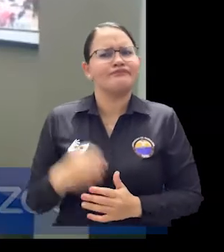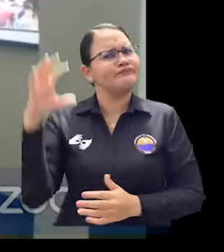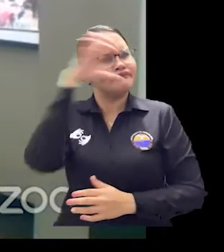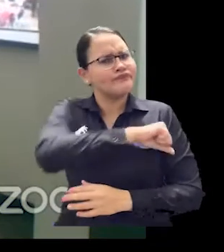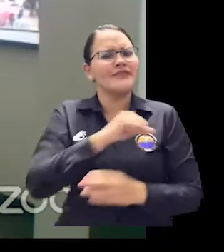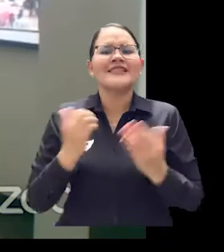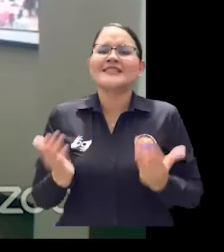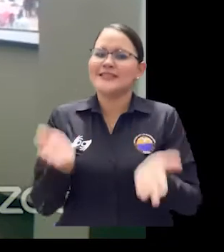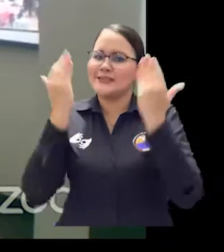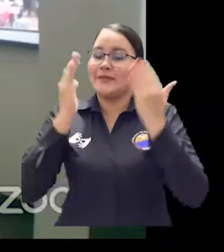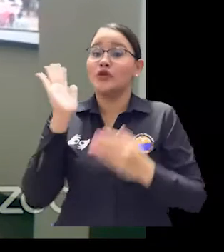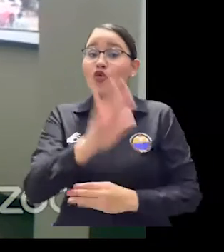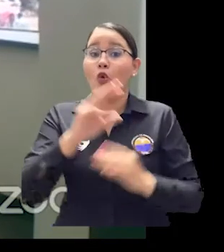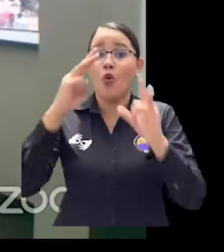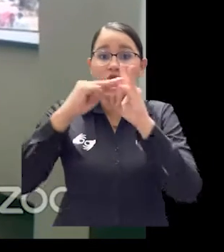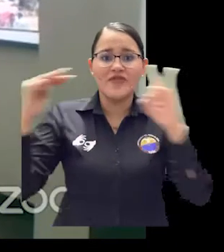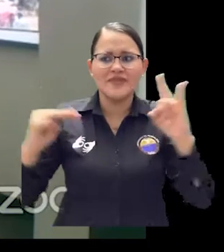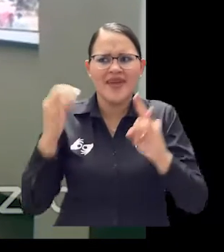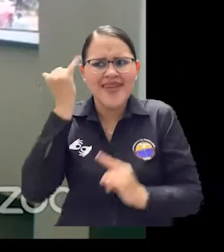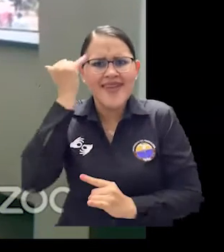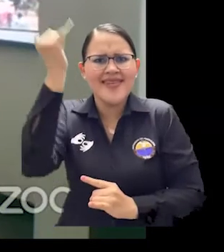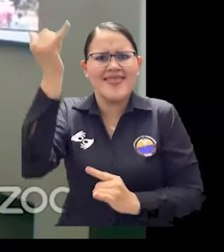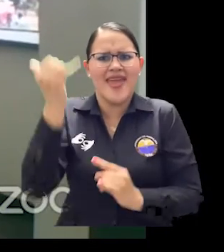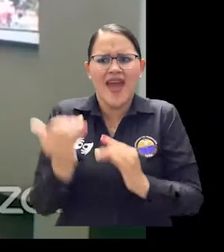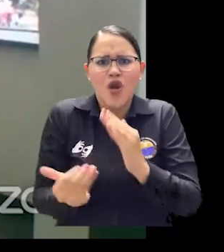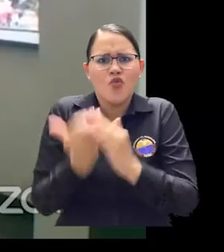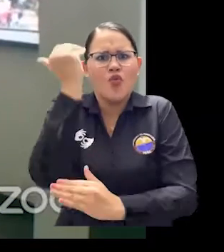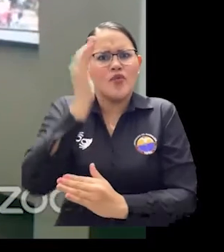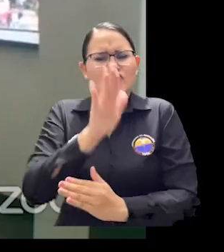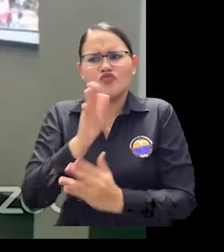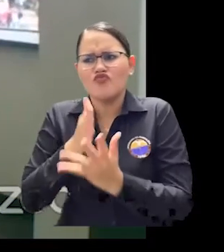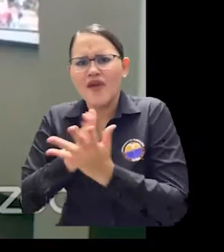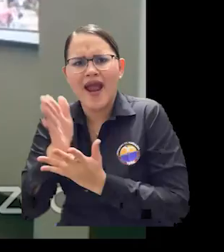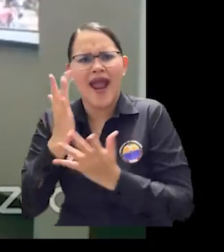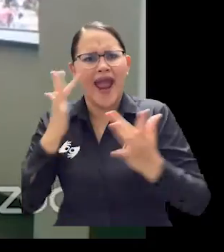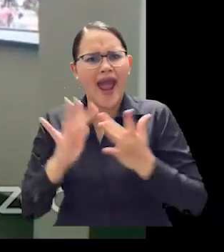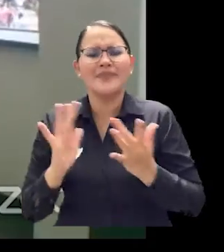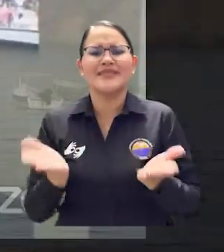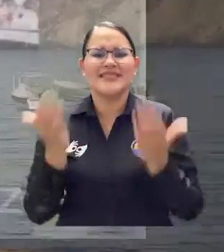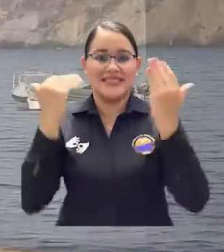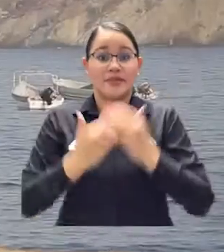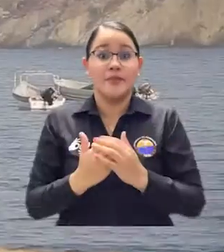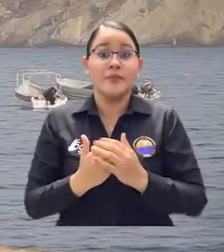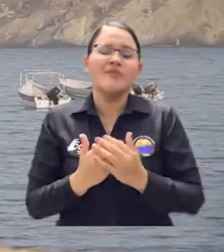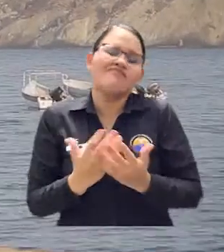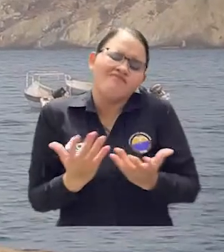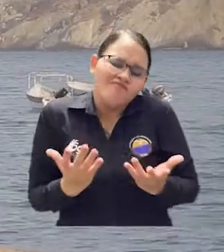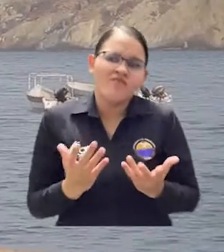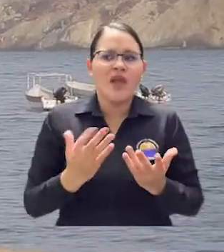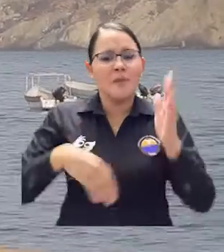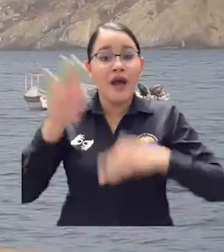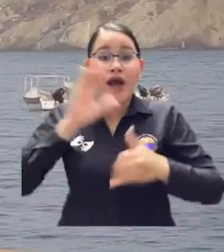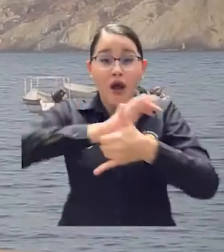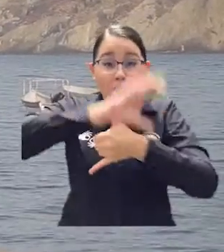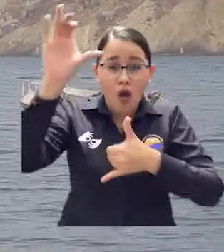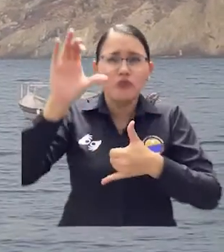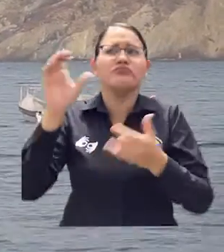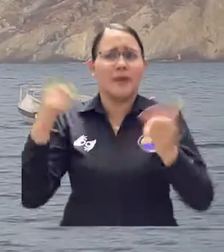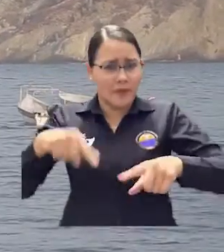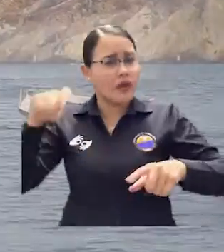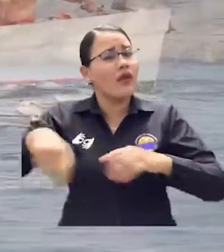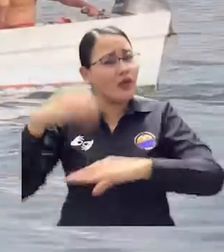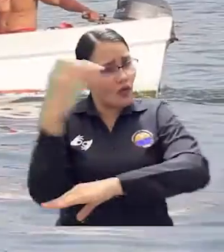importante, no solo para la costa, sino para el país, señor rector, para que la agricultura y la